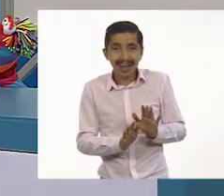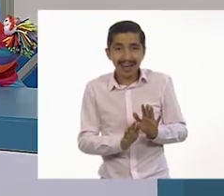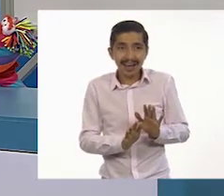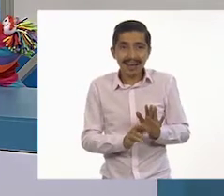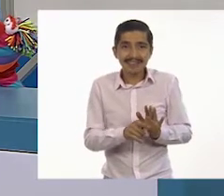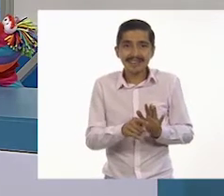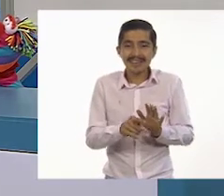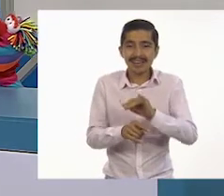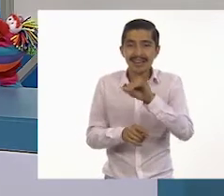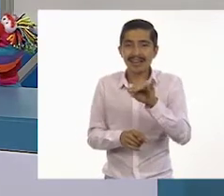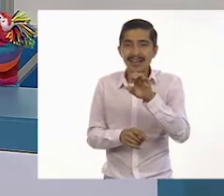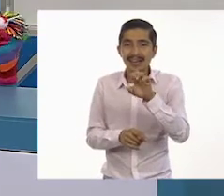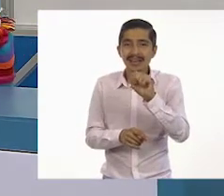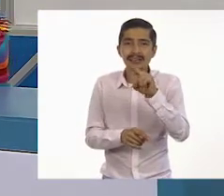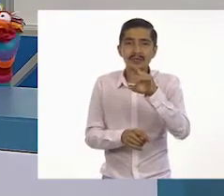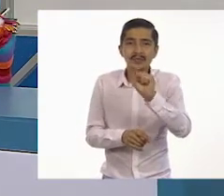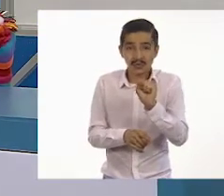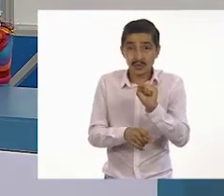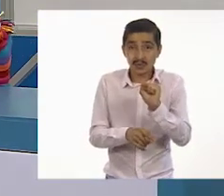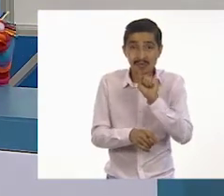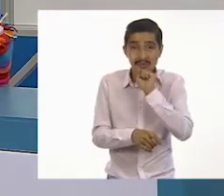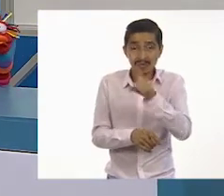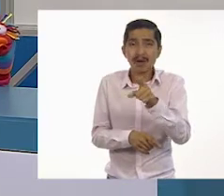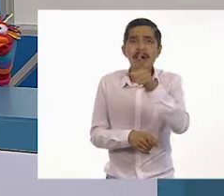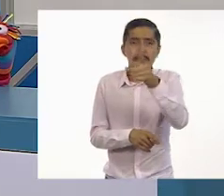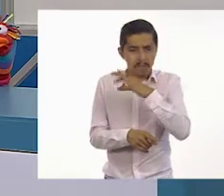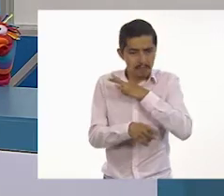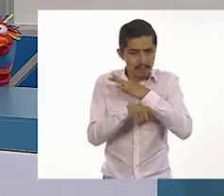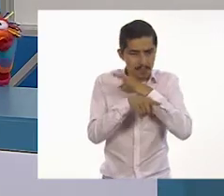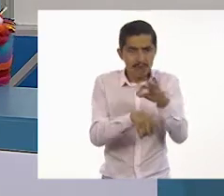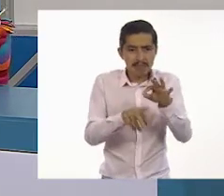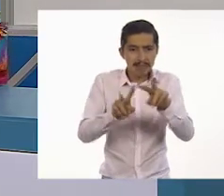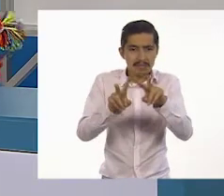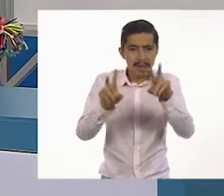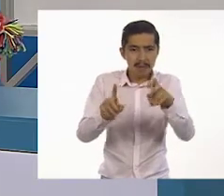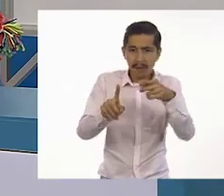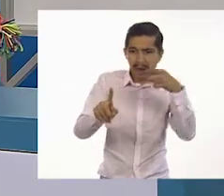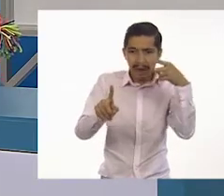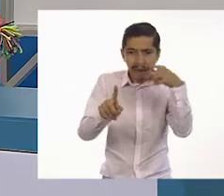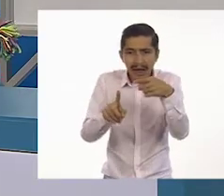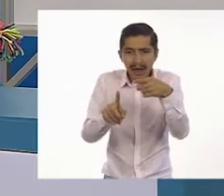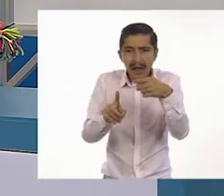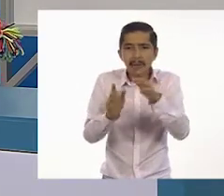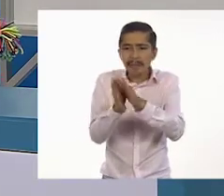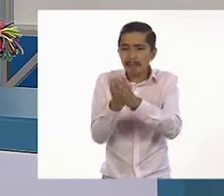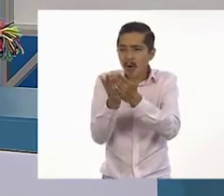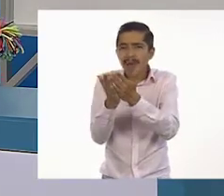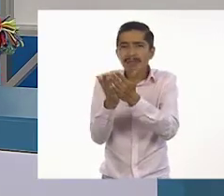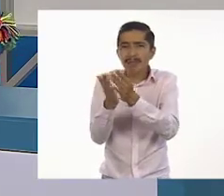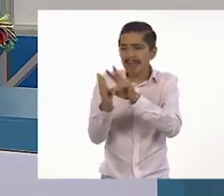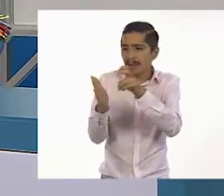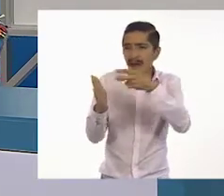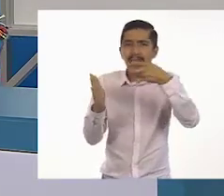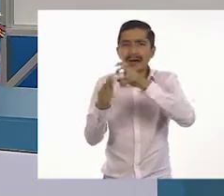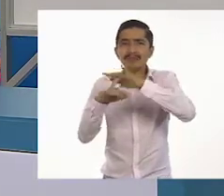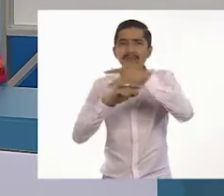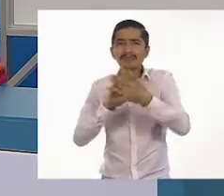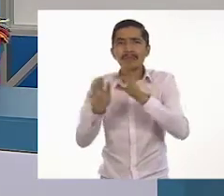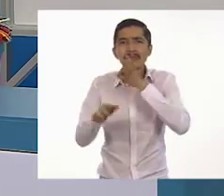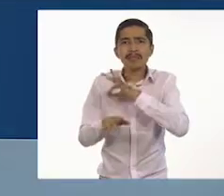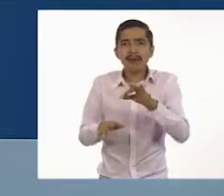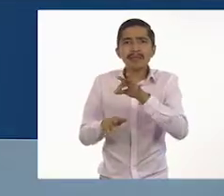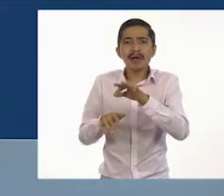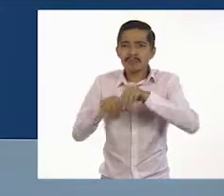tiene similar a Jesús, puedes dar pie a que hables de ello en un boletín informativo, entre otras cosas, ¿no crees?